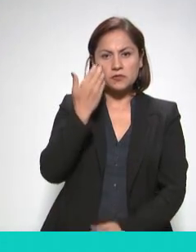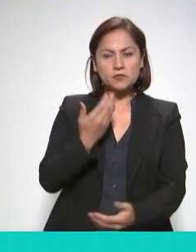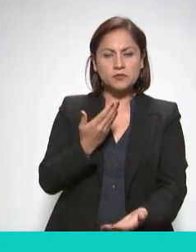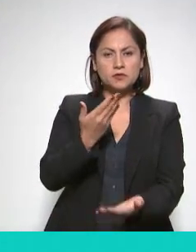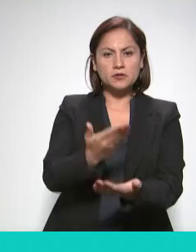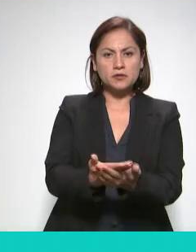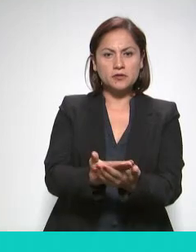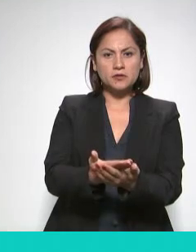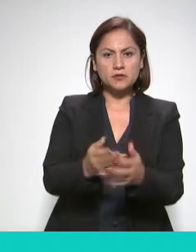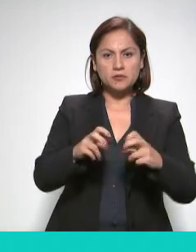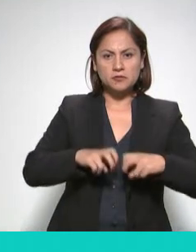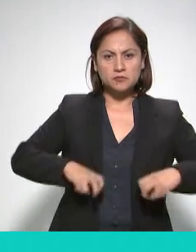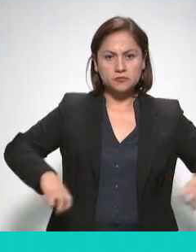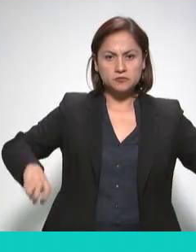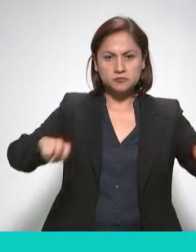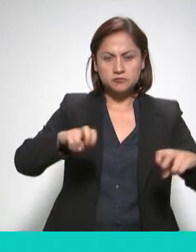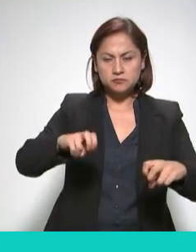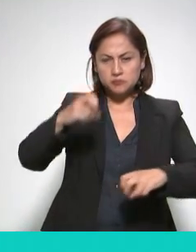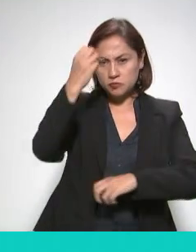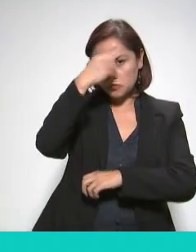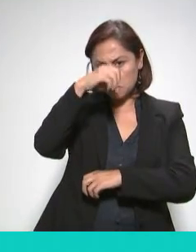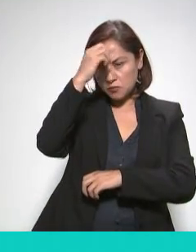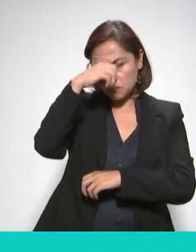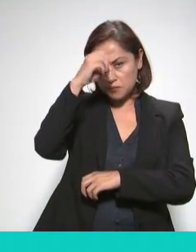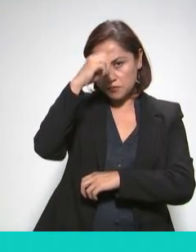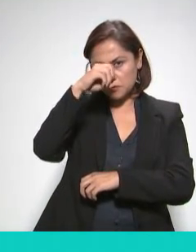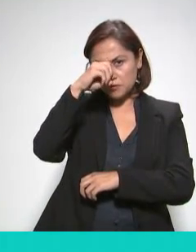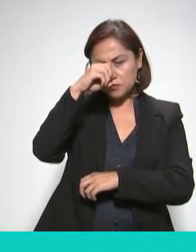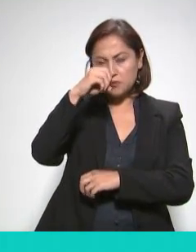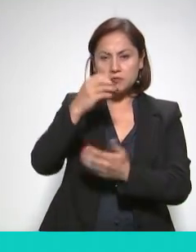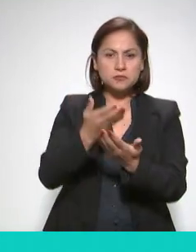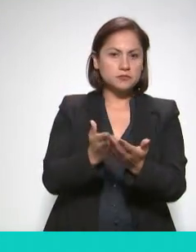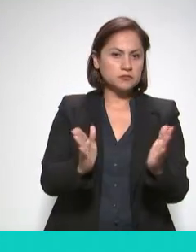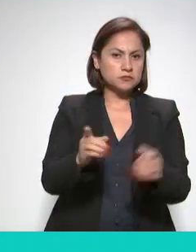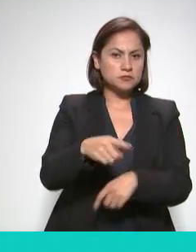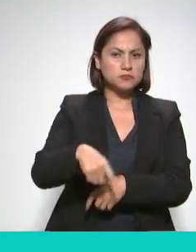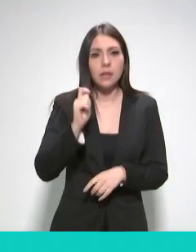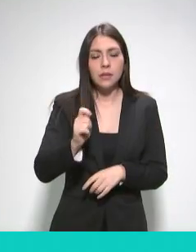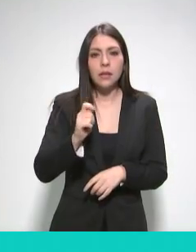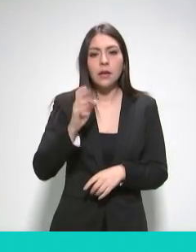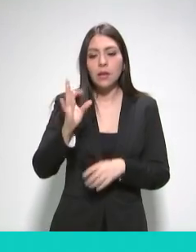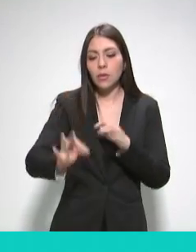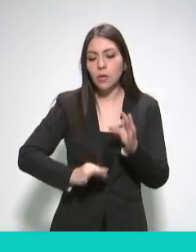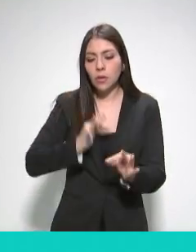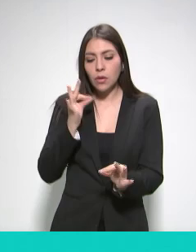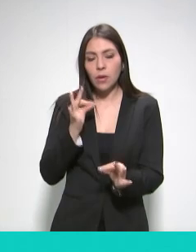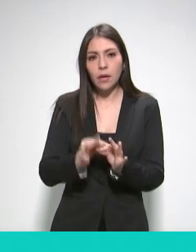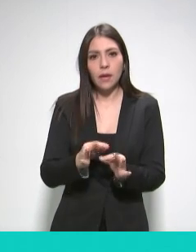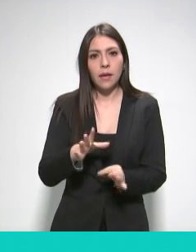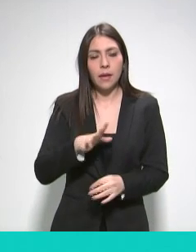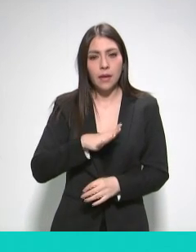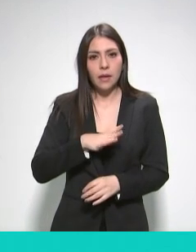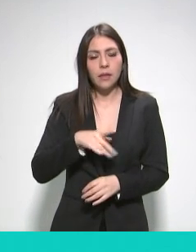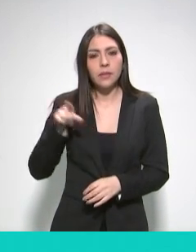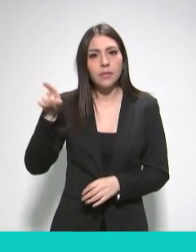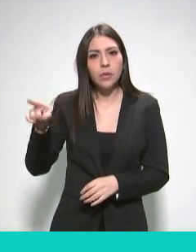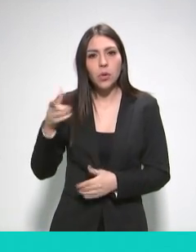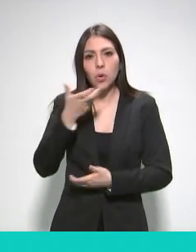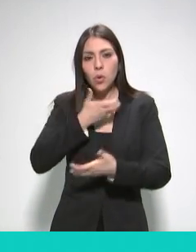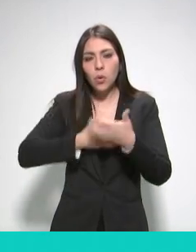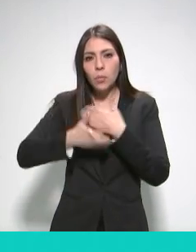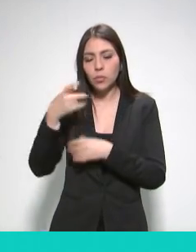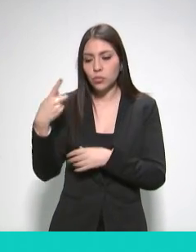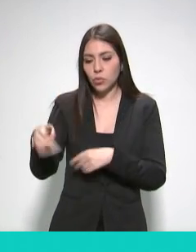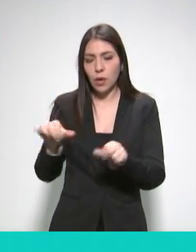estadísticas sobre la cancelación y o revocación de permisos y contratos a estaciones de servicio por la venta de combustible presuntamente ilegal, así como el